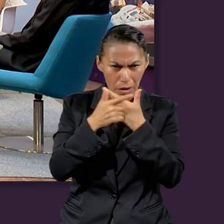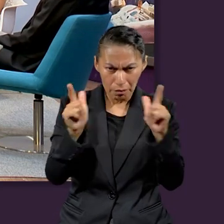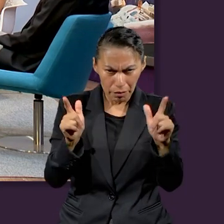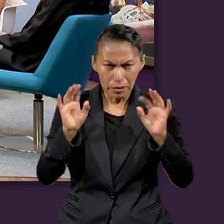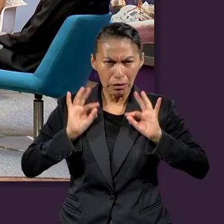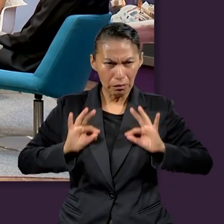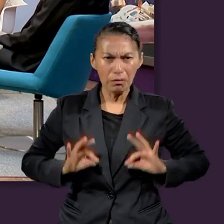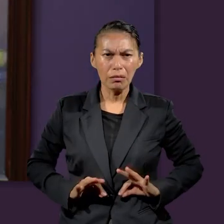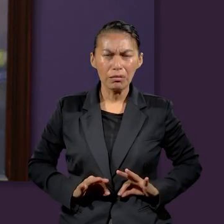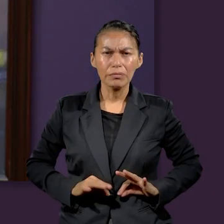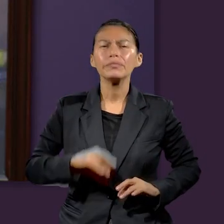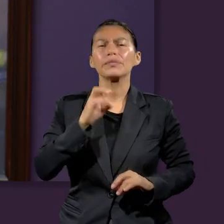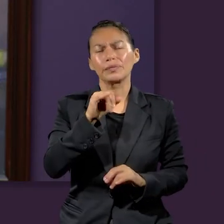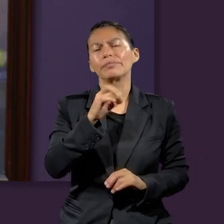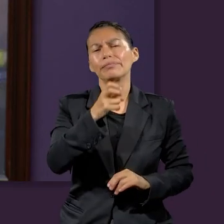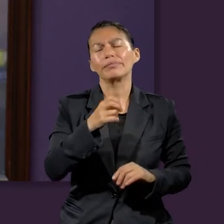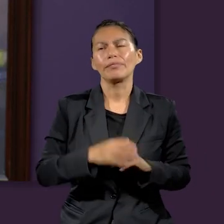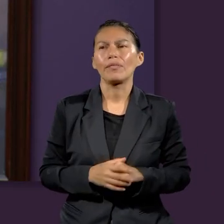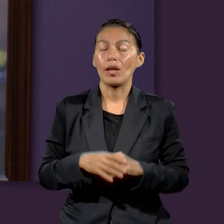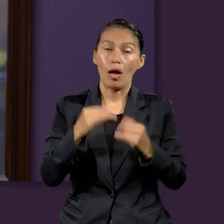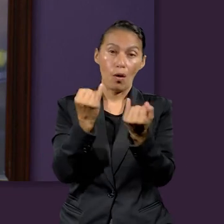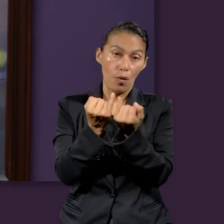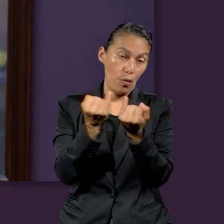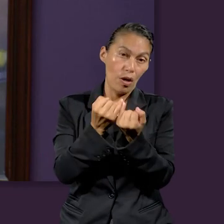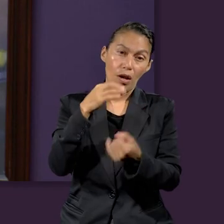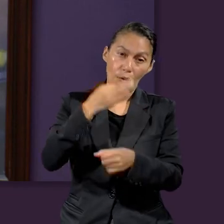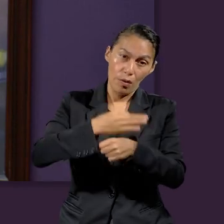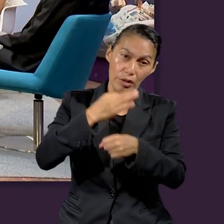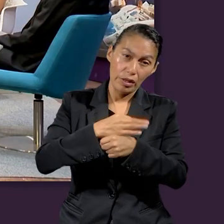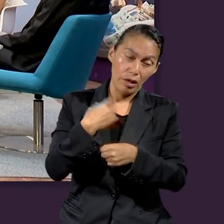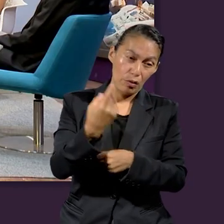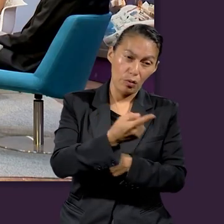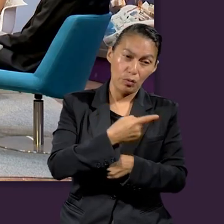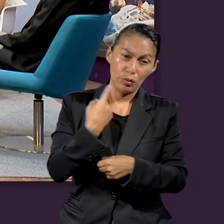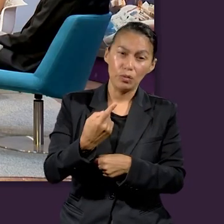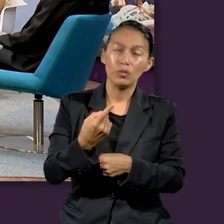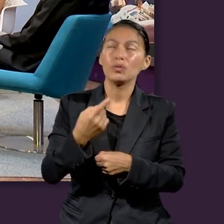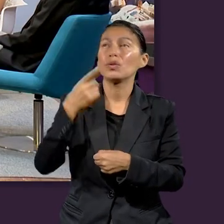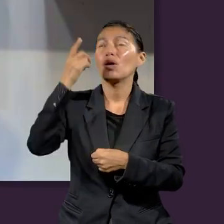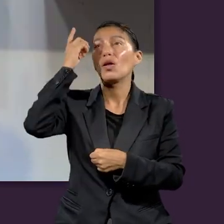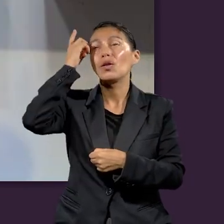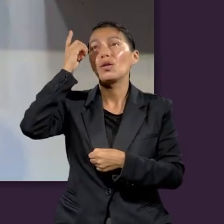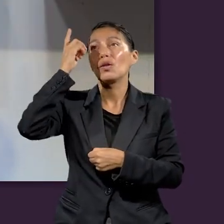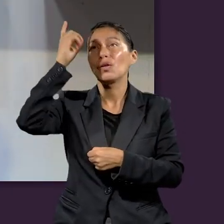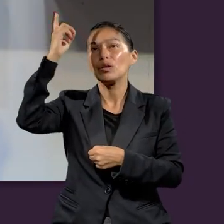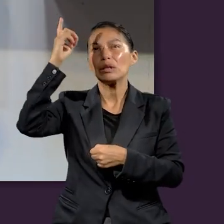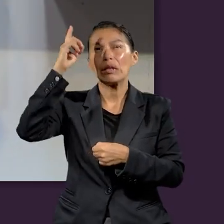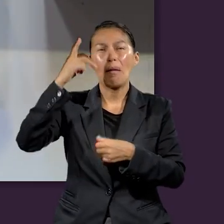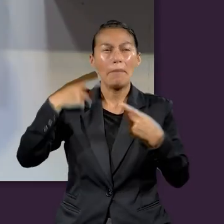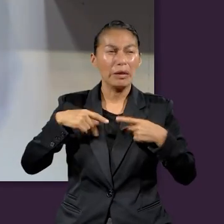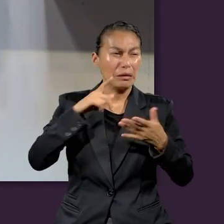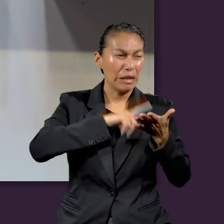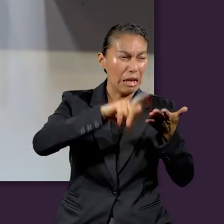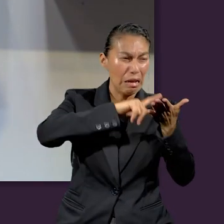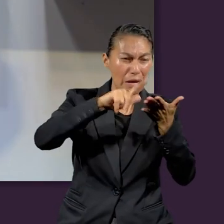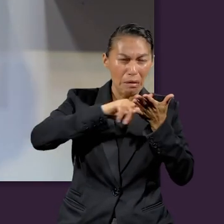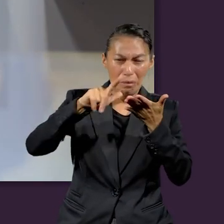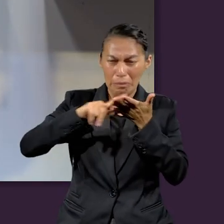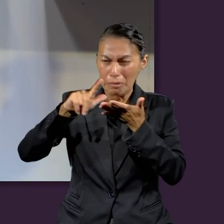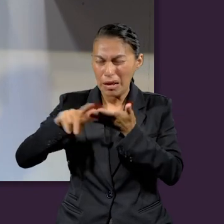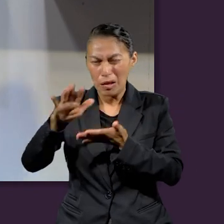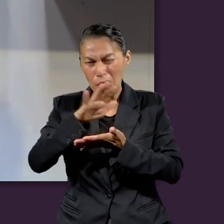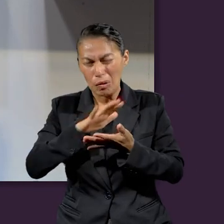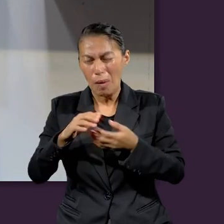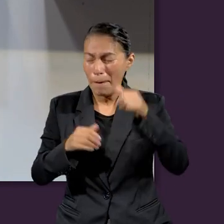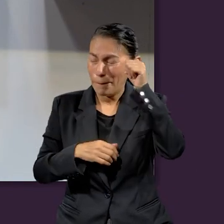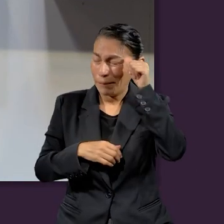pecados de eso y quedaban como que, libres, ¿no? Entonces, se supone que ahorita estamos en ese proceso donde Dios está limpiando ese santuario en el